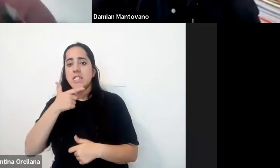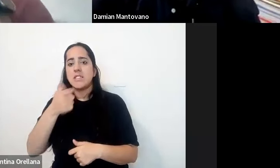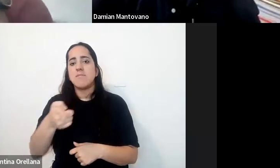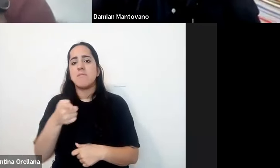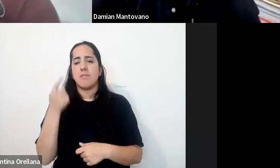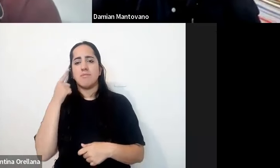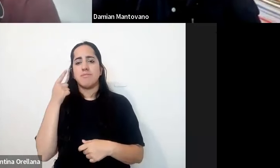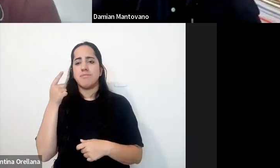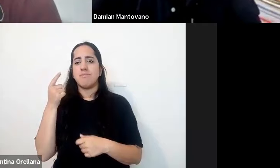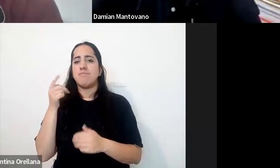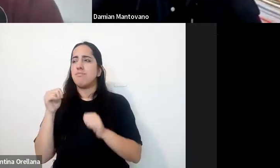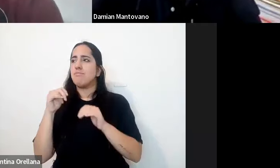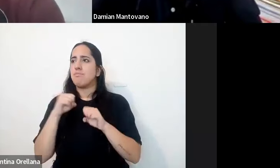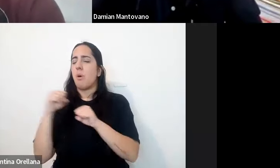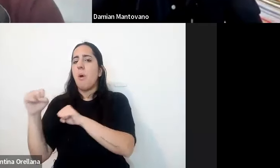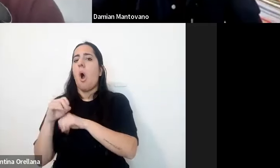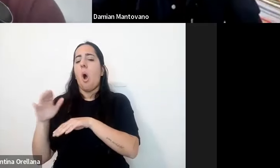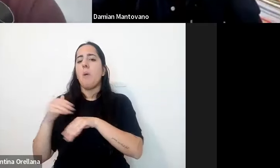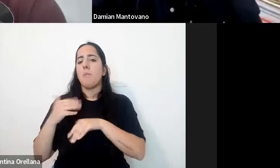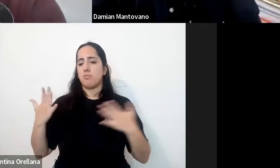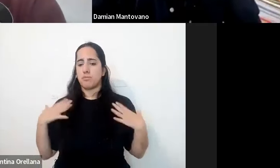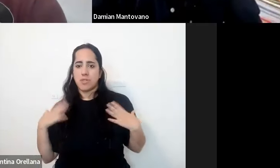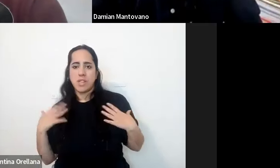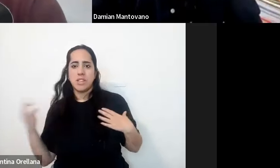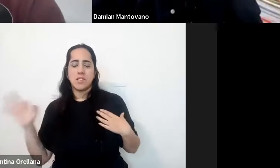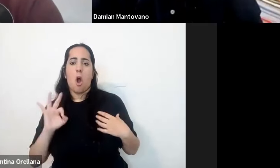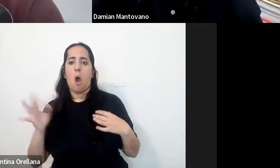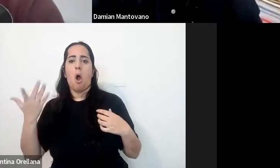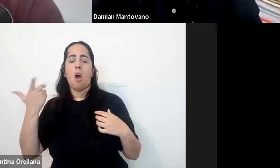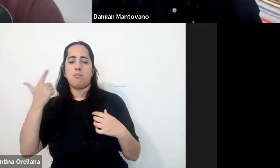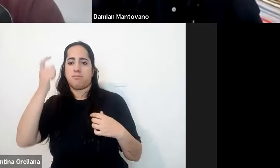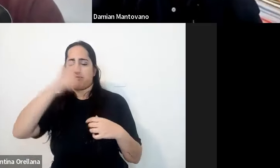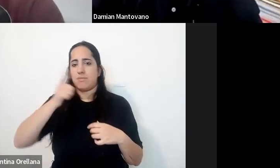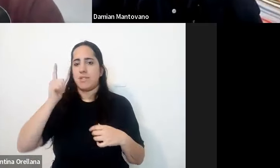a a discapacidades quizás motrices o sensoriales me parece que lo que se pone fuertemente